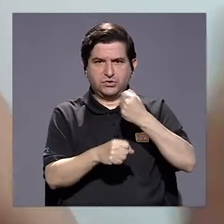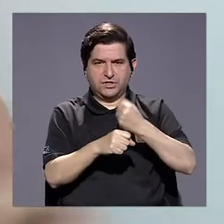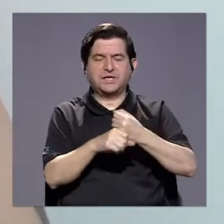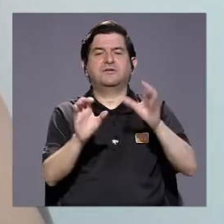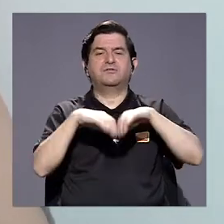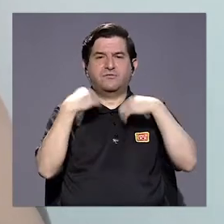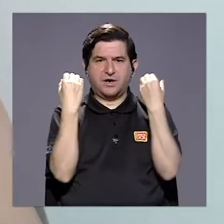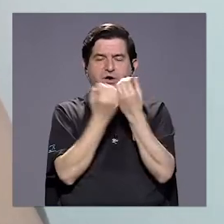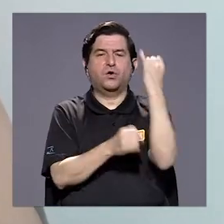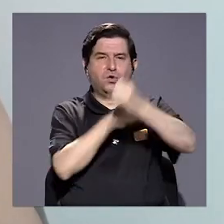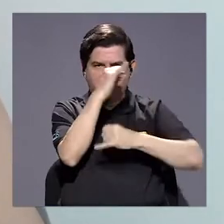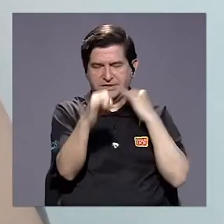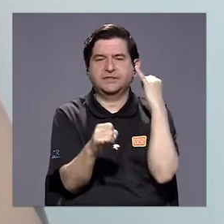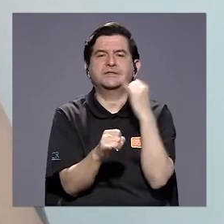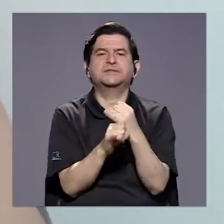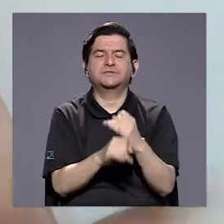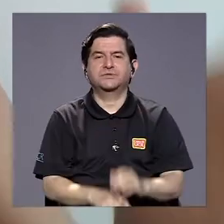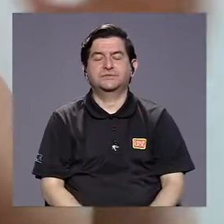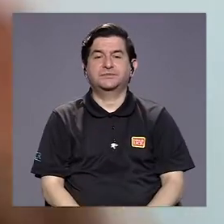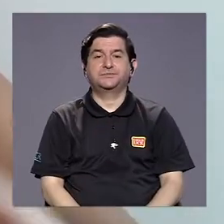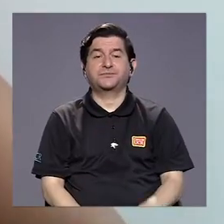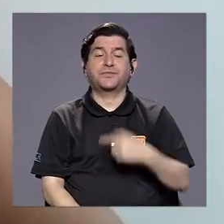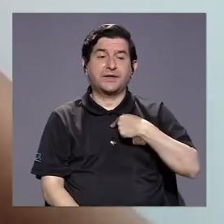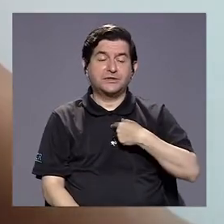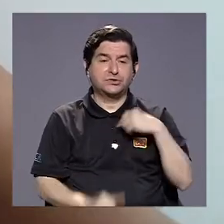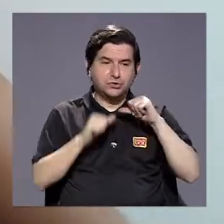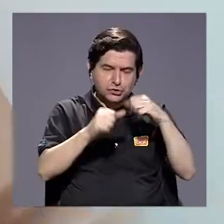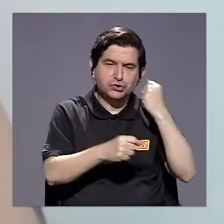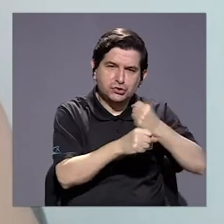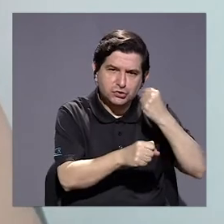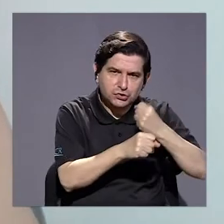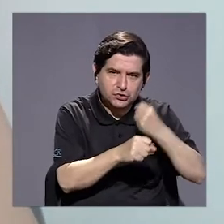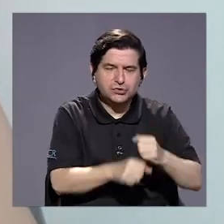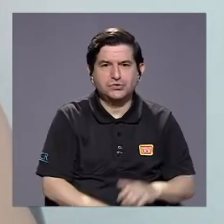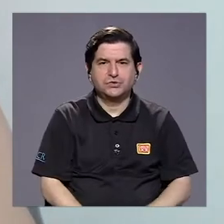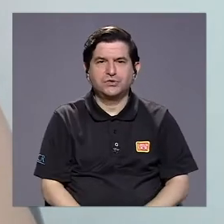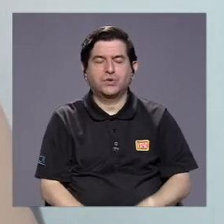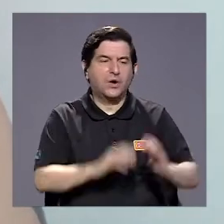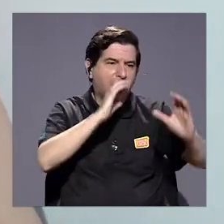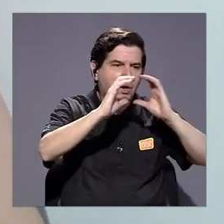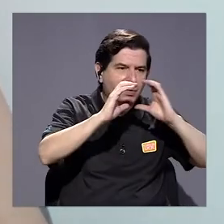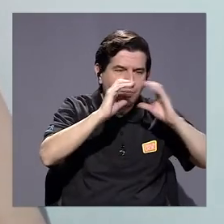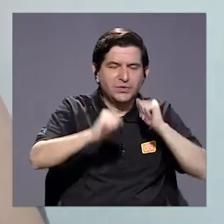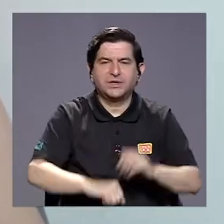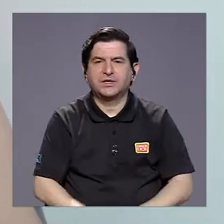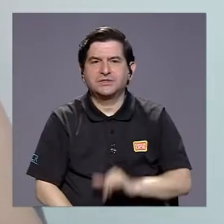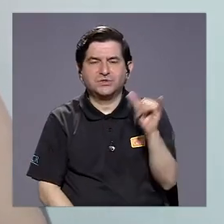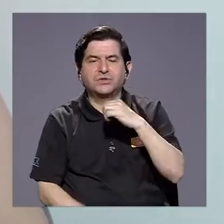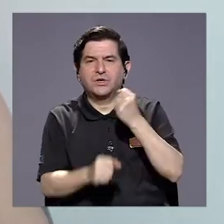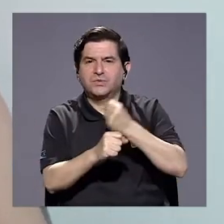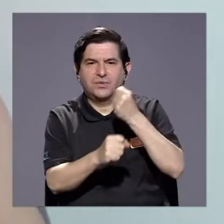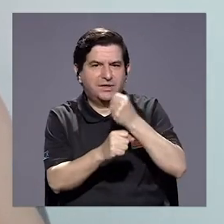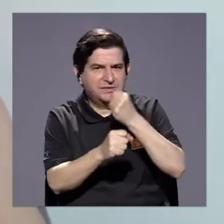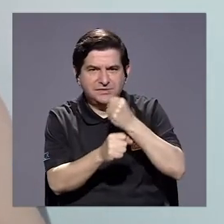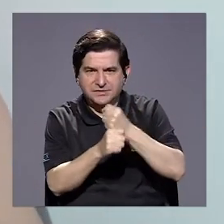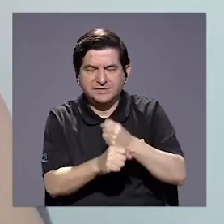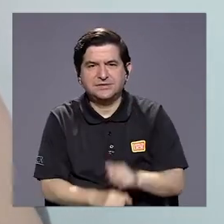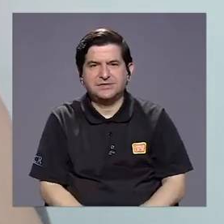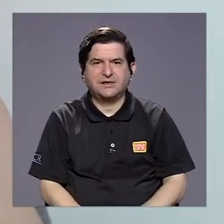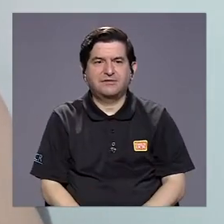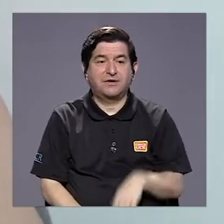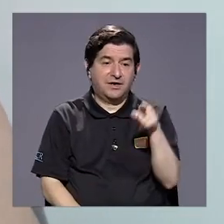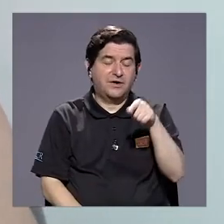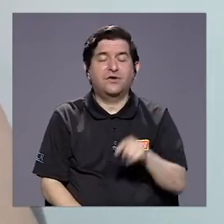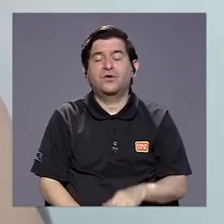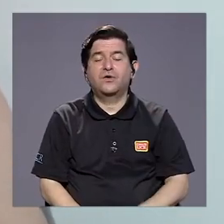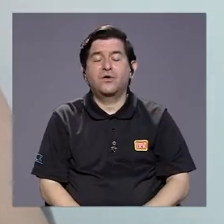yo también trabajo con una organización internacional. Entonces, bueno, continúa ese trabajo en materia de comunicación, continúa el trabajo también